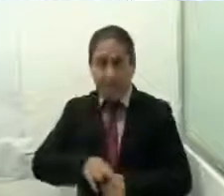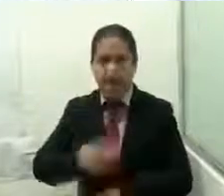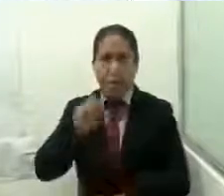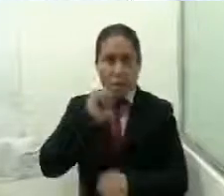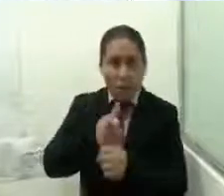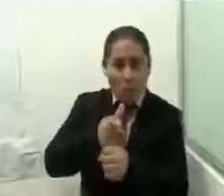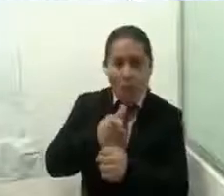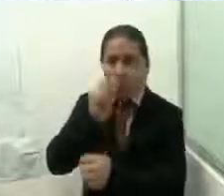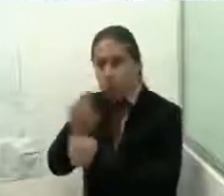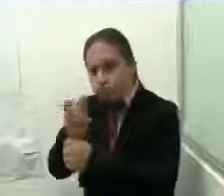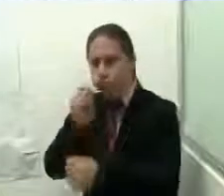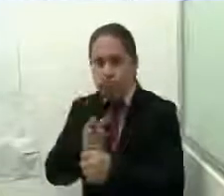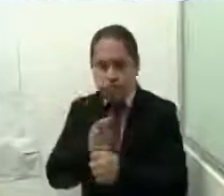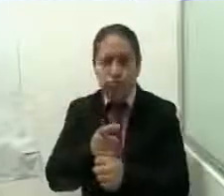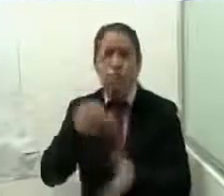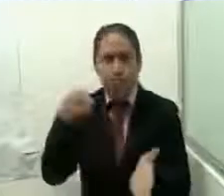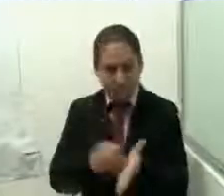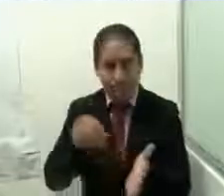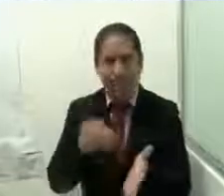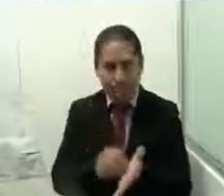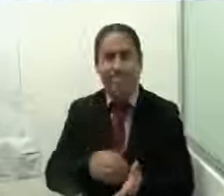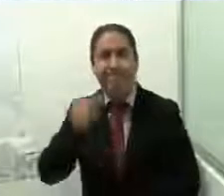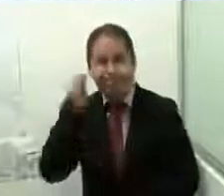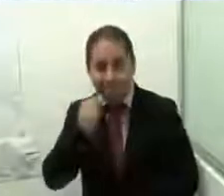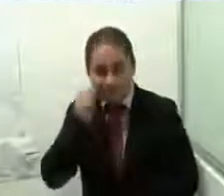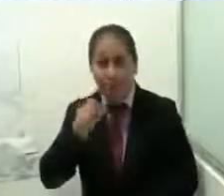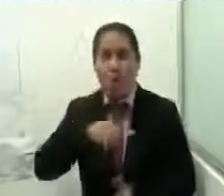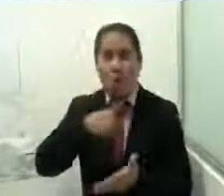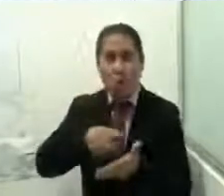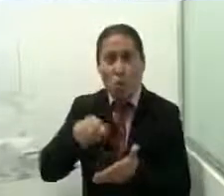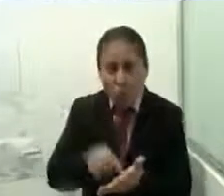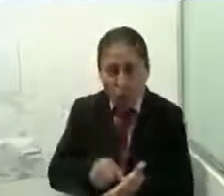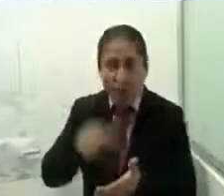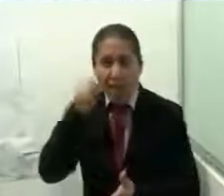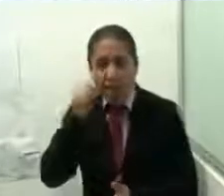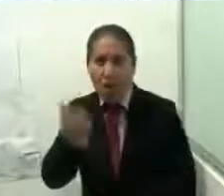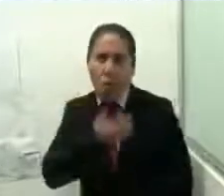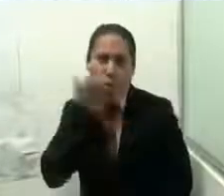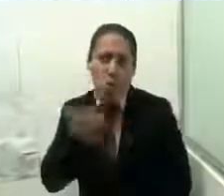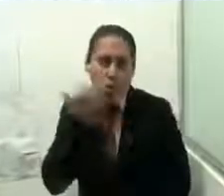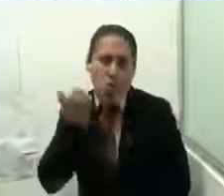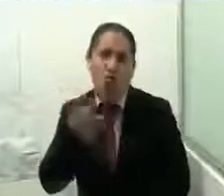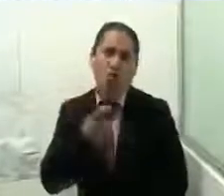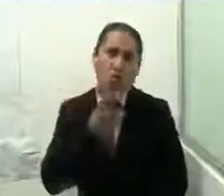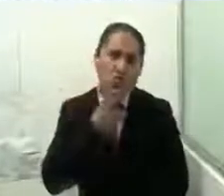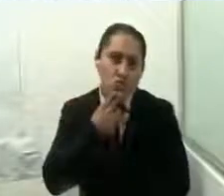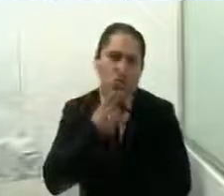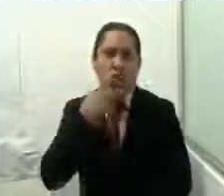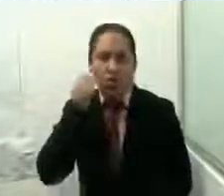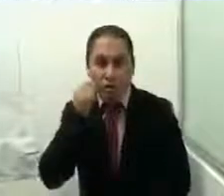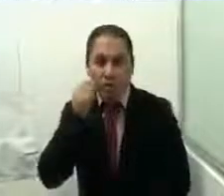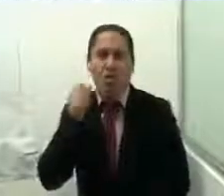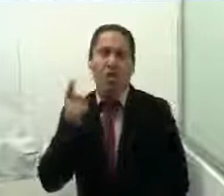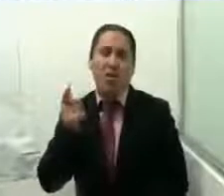que aún existen municipios y regiones en donde los usos y costumbres están presentes. la